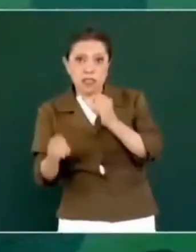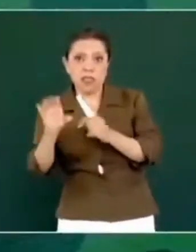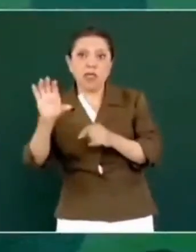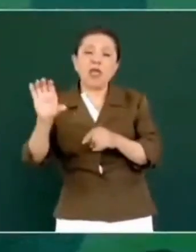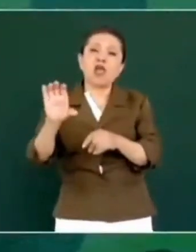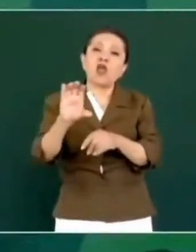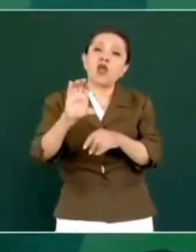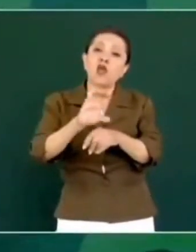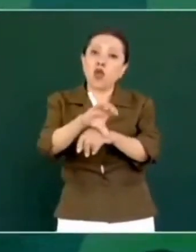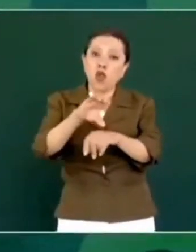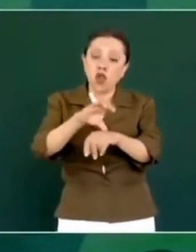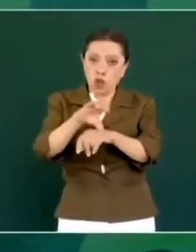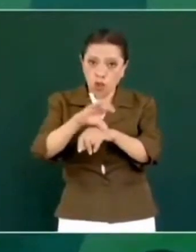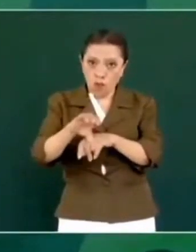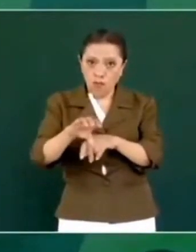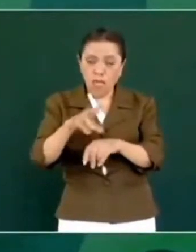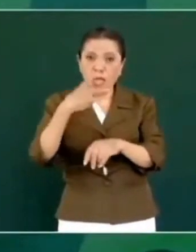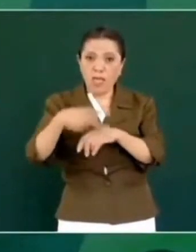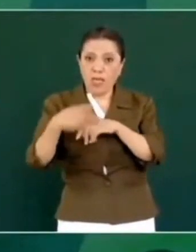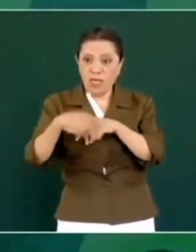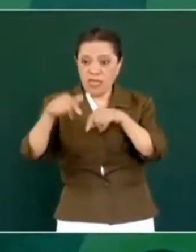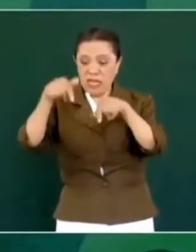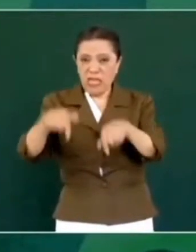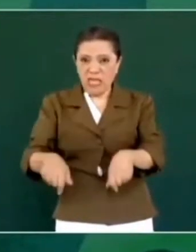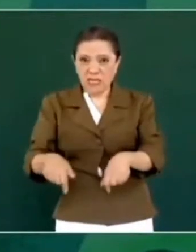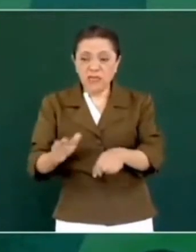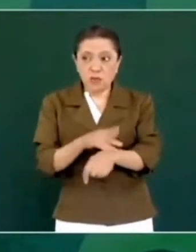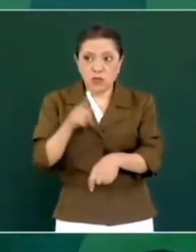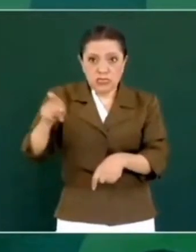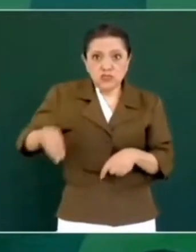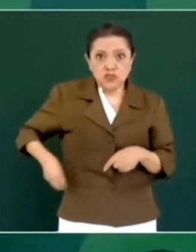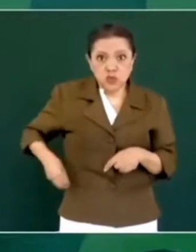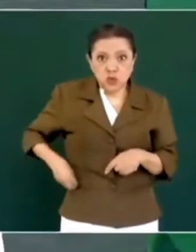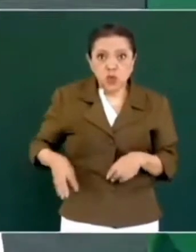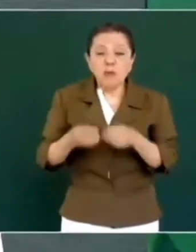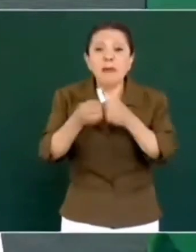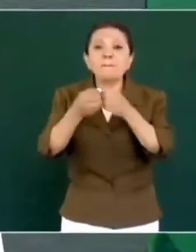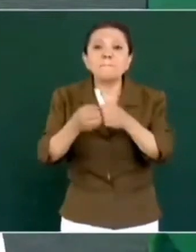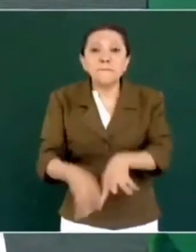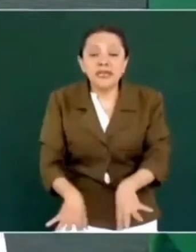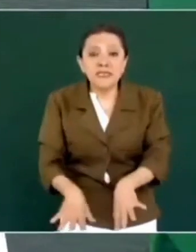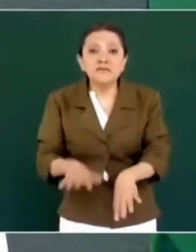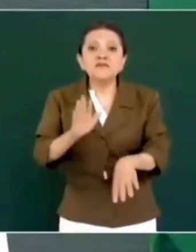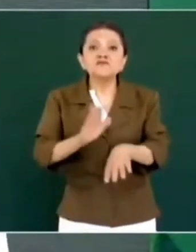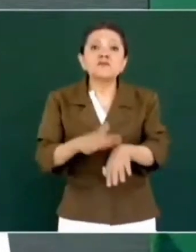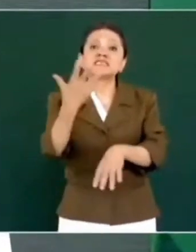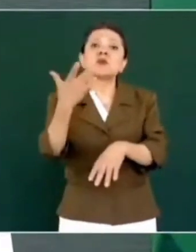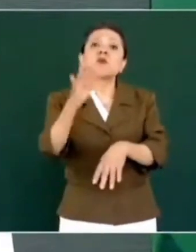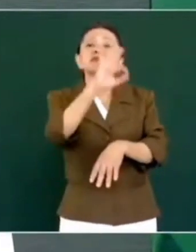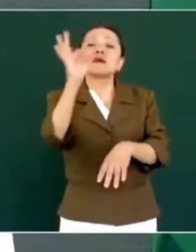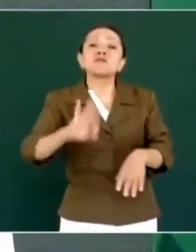tragedia. Después de que por culpa de él perdimos más de la mitad del territorio.